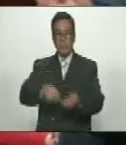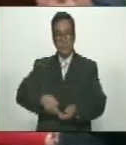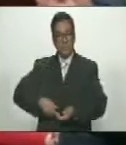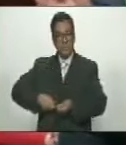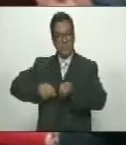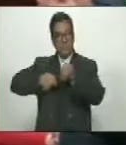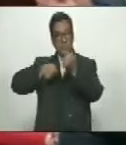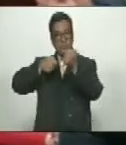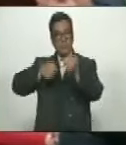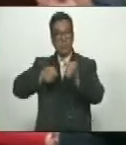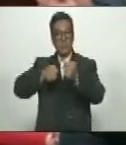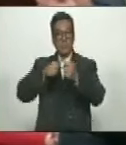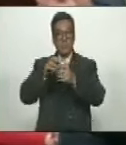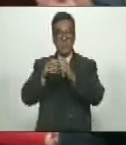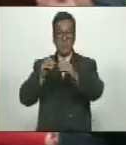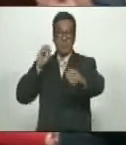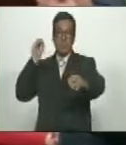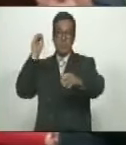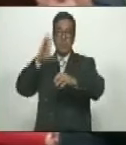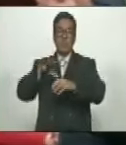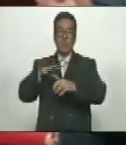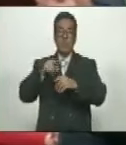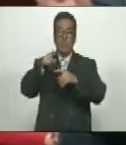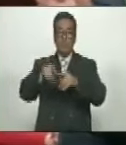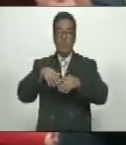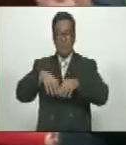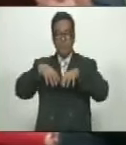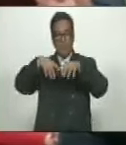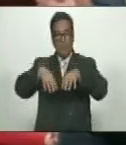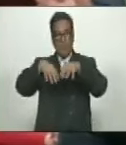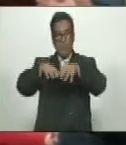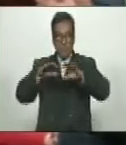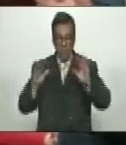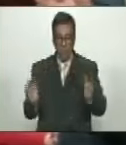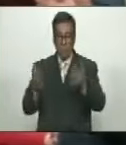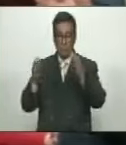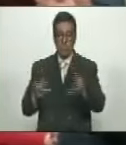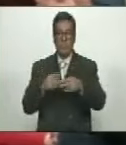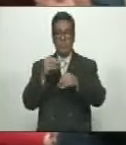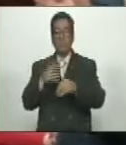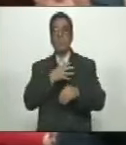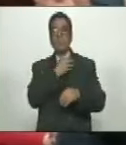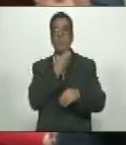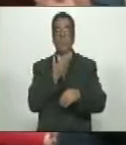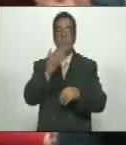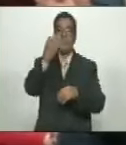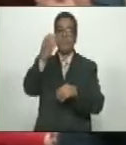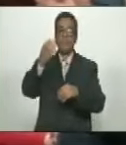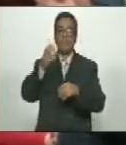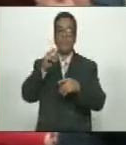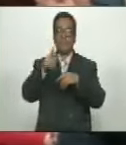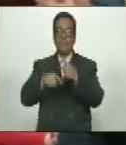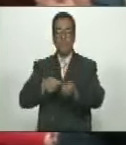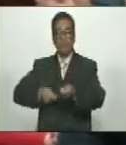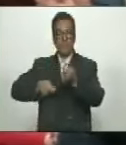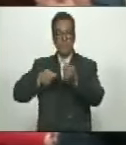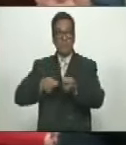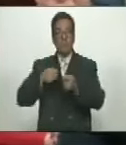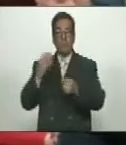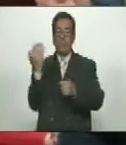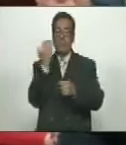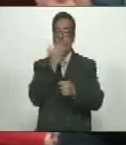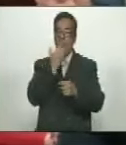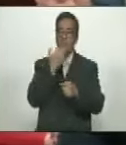fusil y la granada, que anime la marcha, que estalle en un grito en el asalto, que